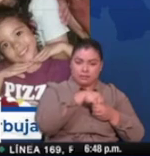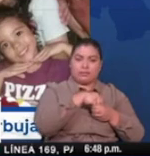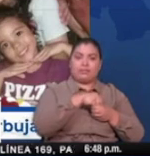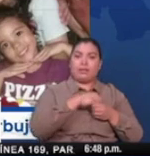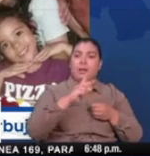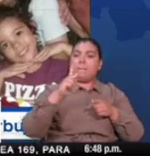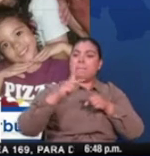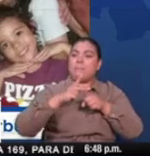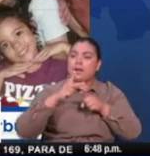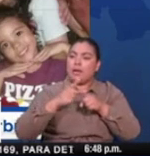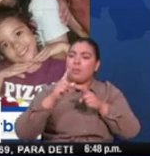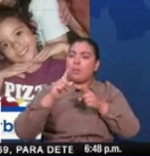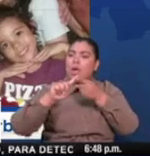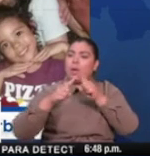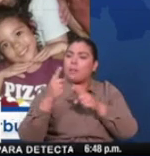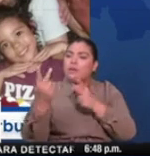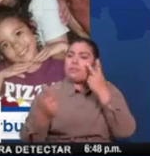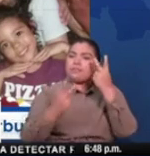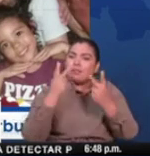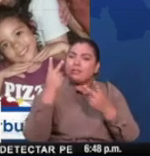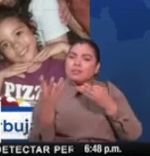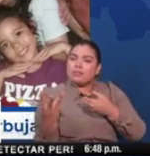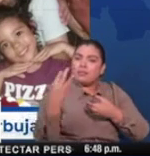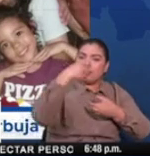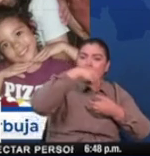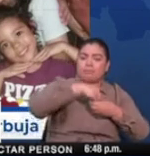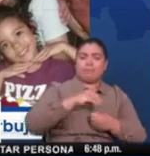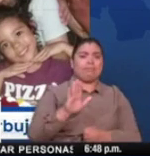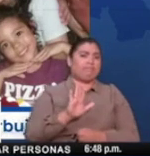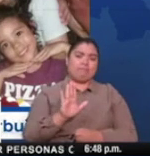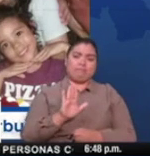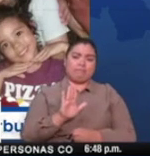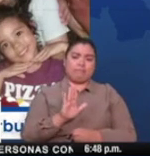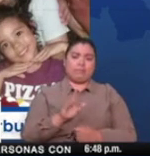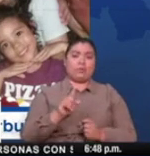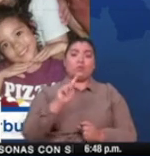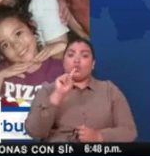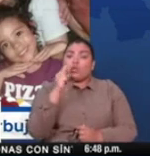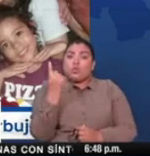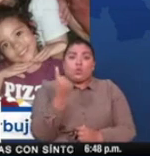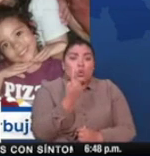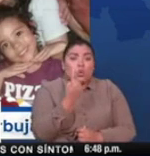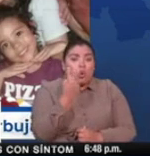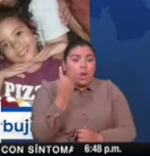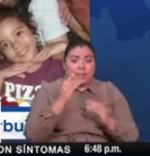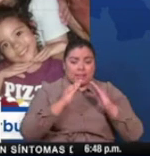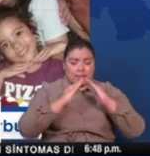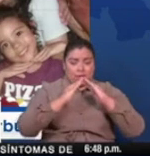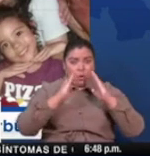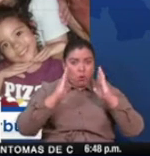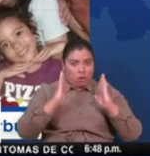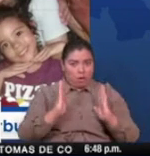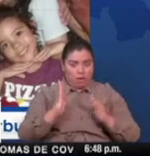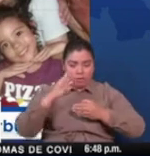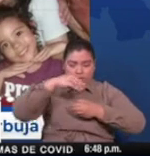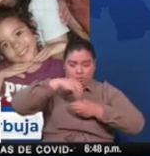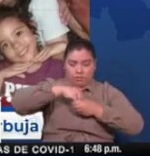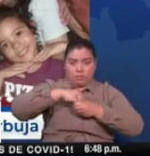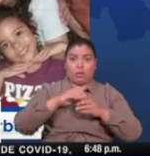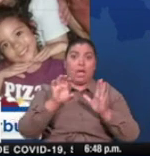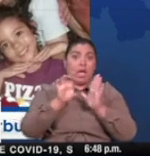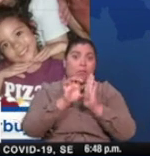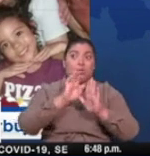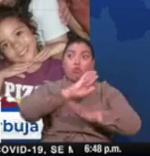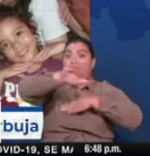para indicar, como ha dicho la Directora General de Salud Pública, que la burbuja familiar realmente no está compuesta por toda la